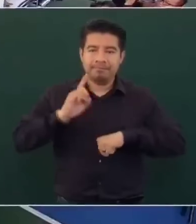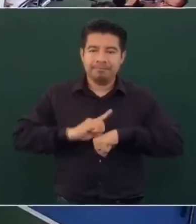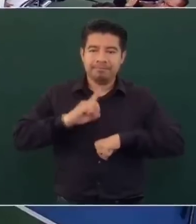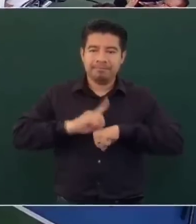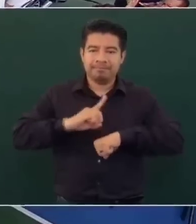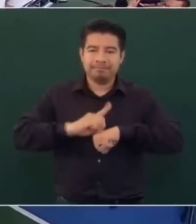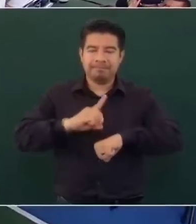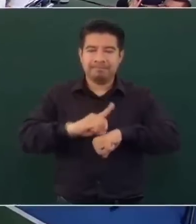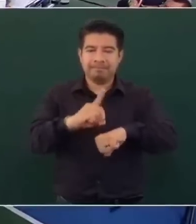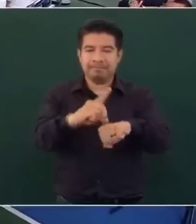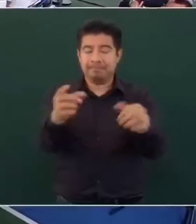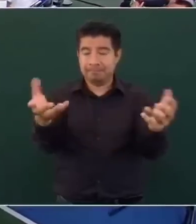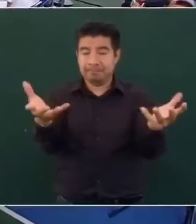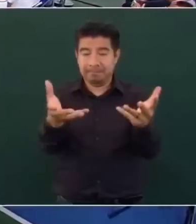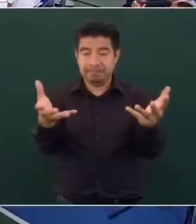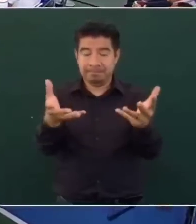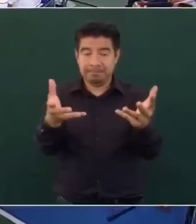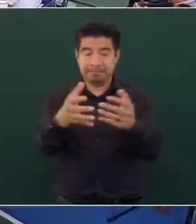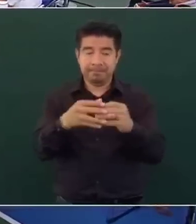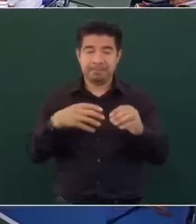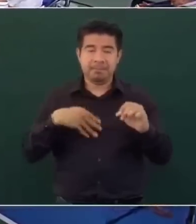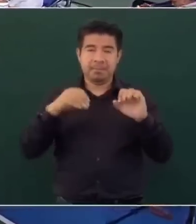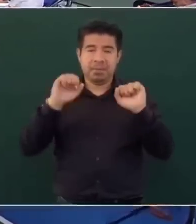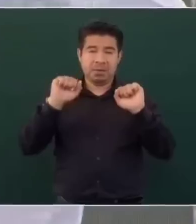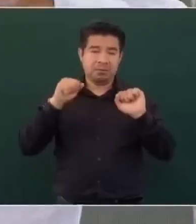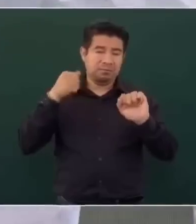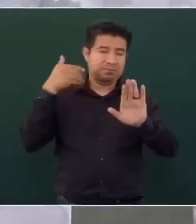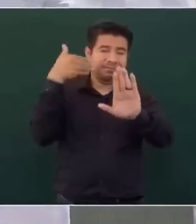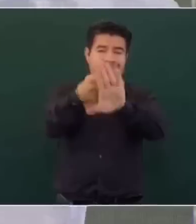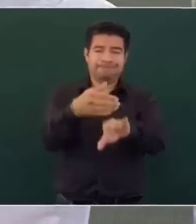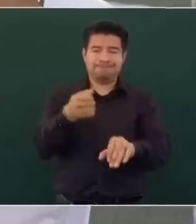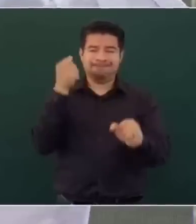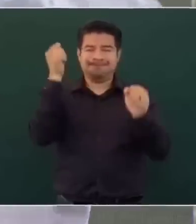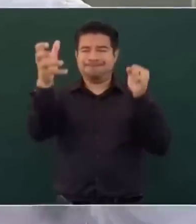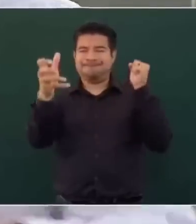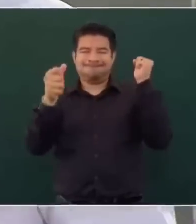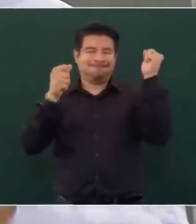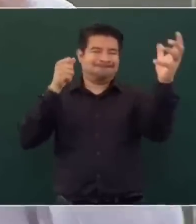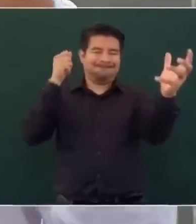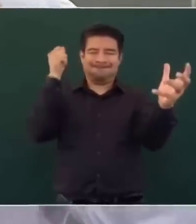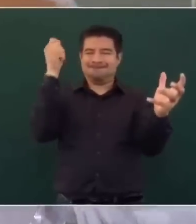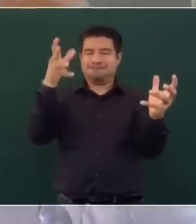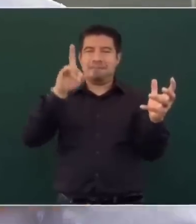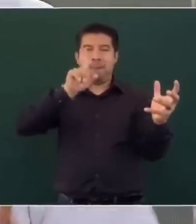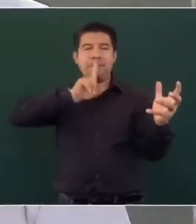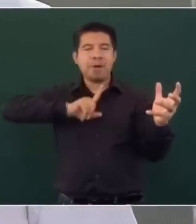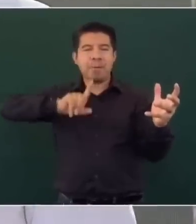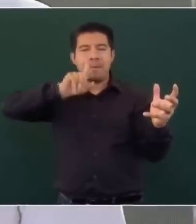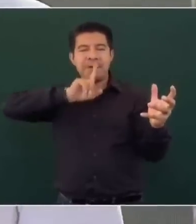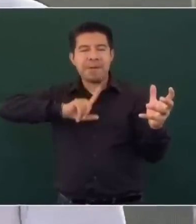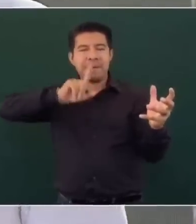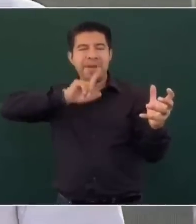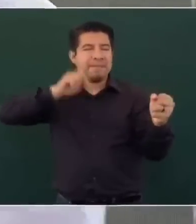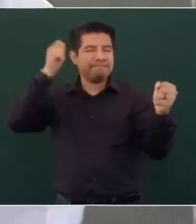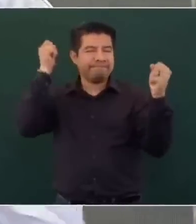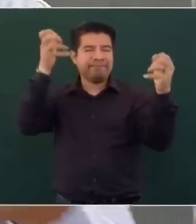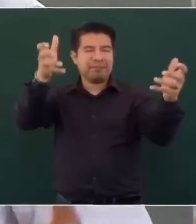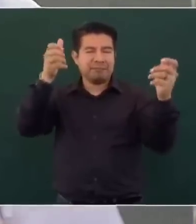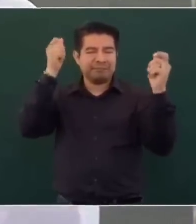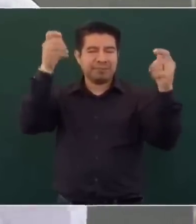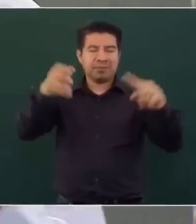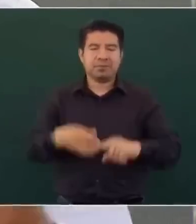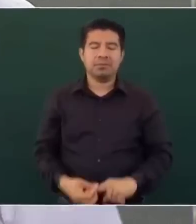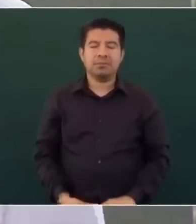Sí, no, no, no, porque mucha gente es